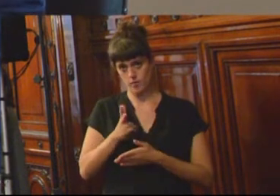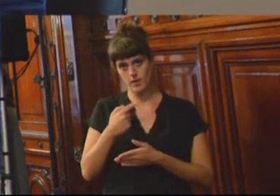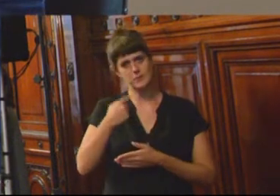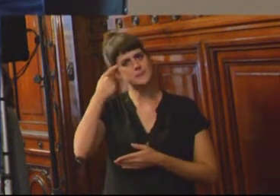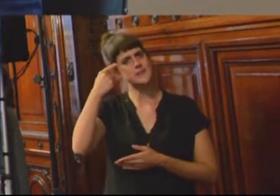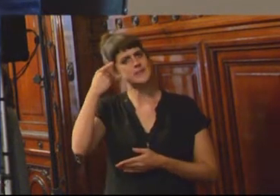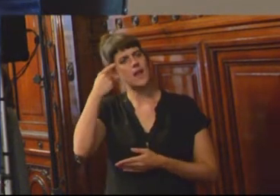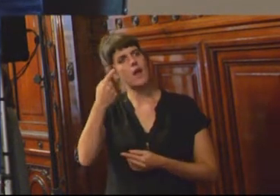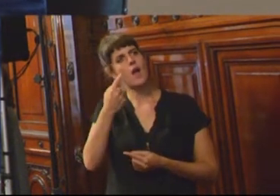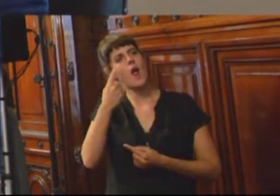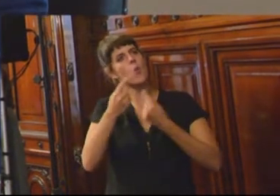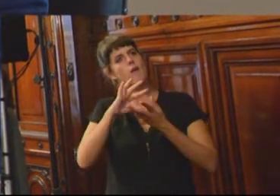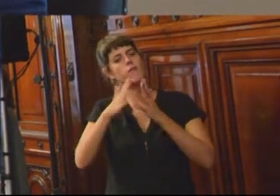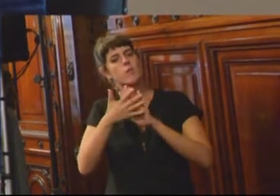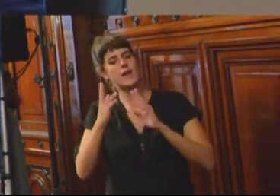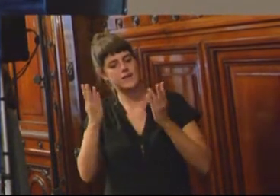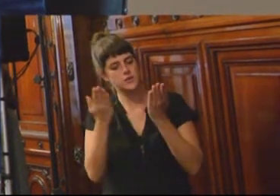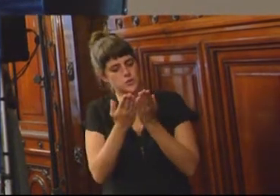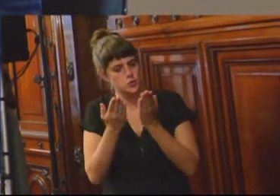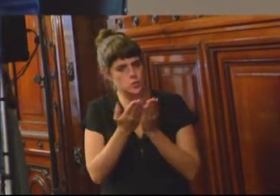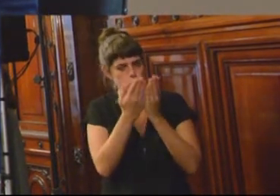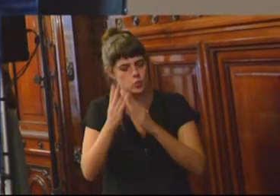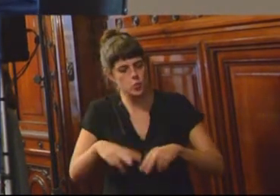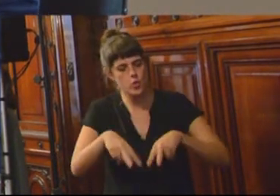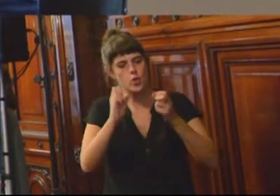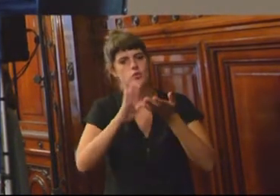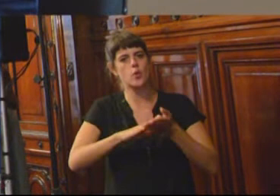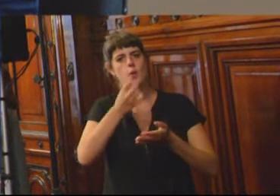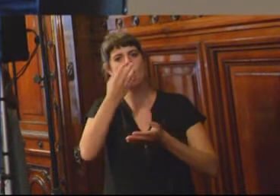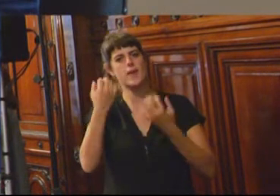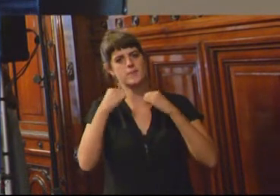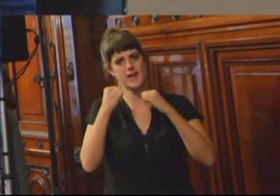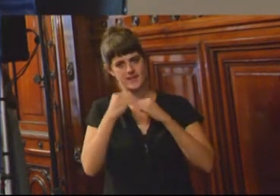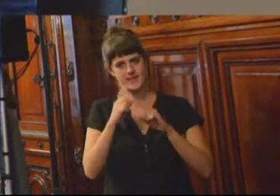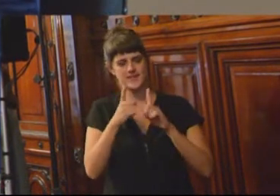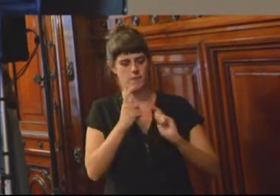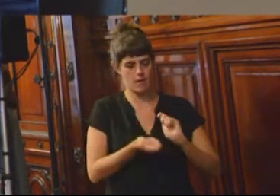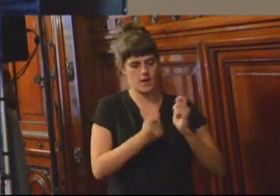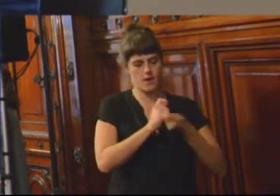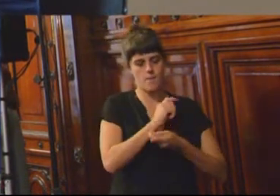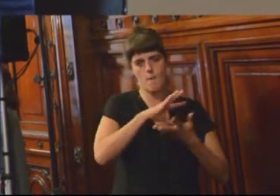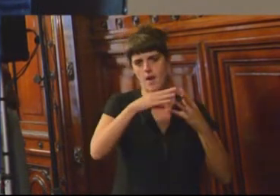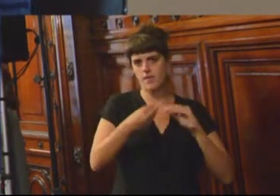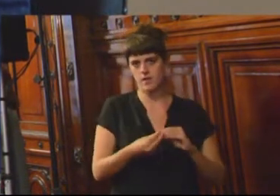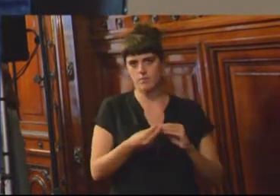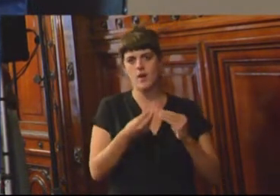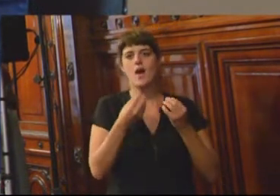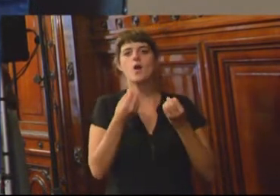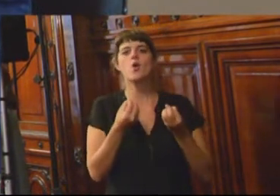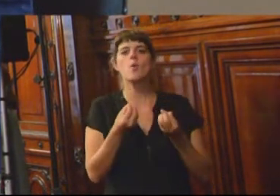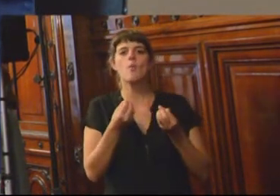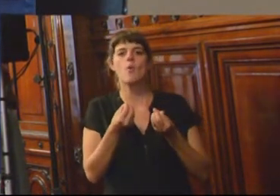tipo de estudio sobre las buenas prácticas, el cambio de paradigma, cómo a través de la humanización